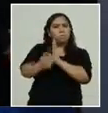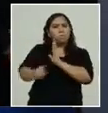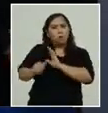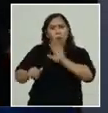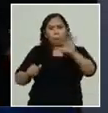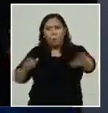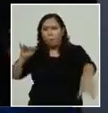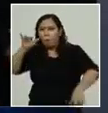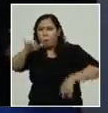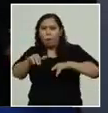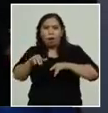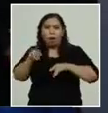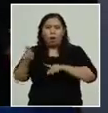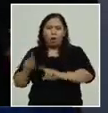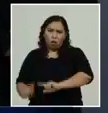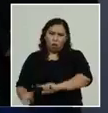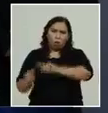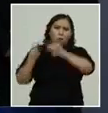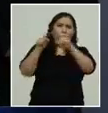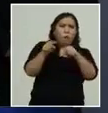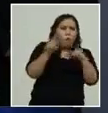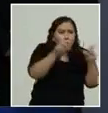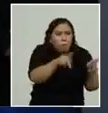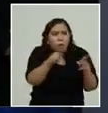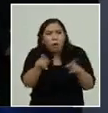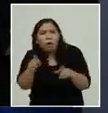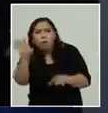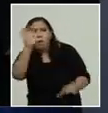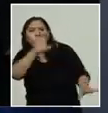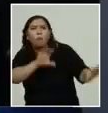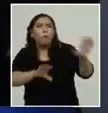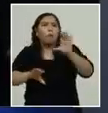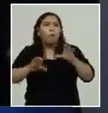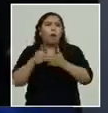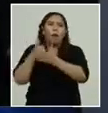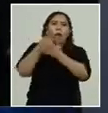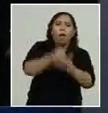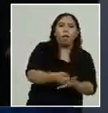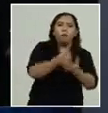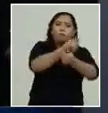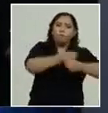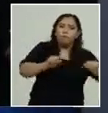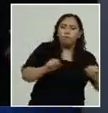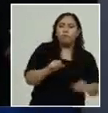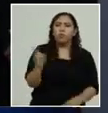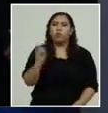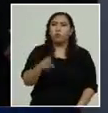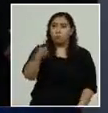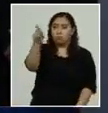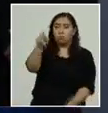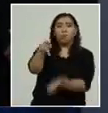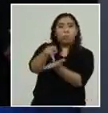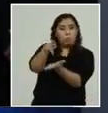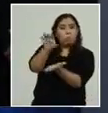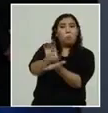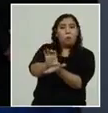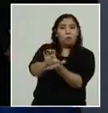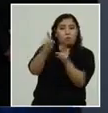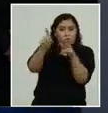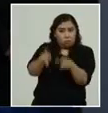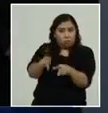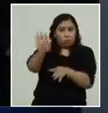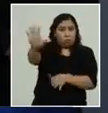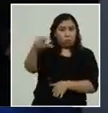Los lancheros que se han desplazado desde Puerto Cortés, lancheros que se han desplazado desde Omoa,